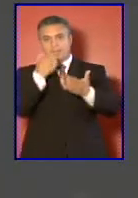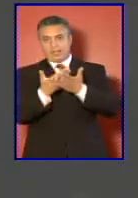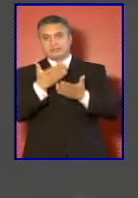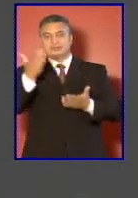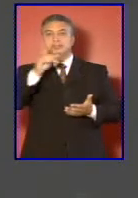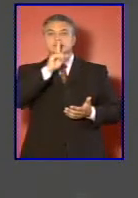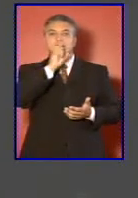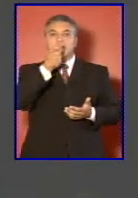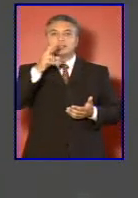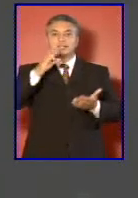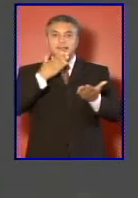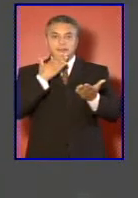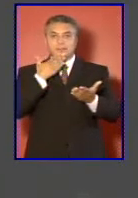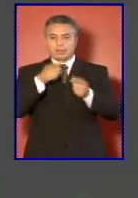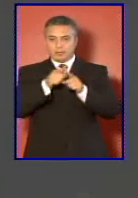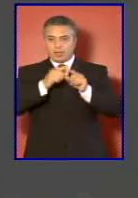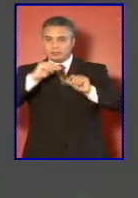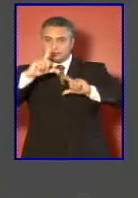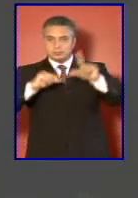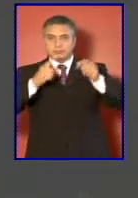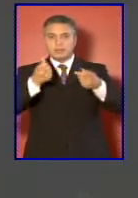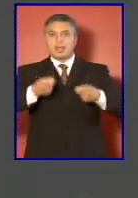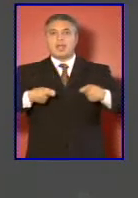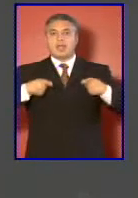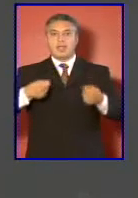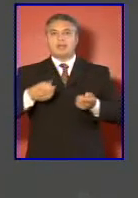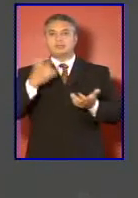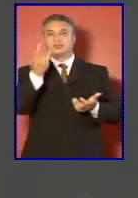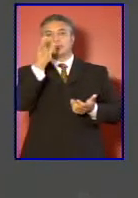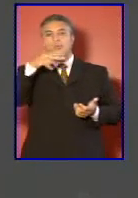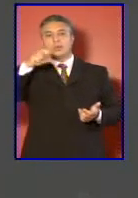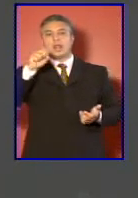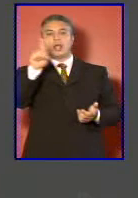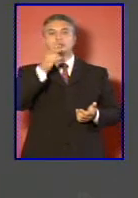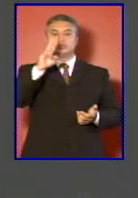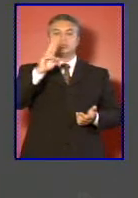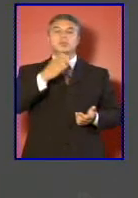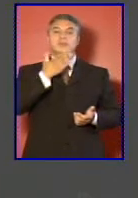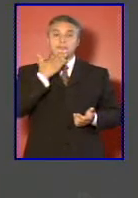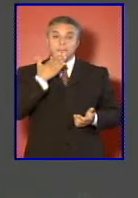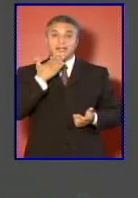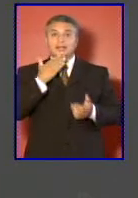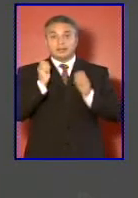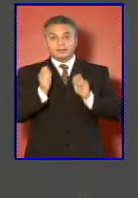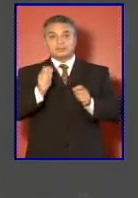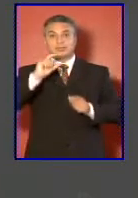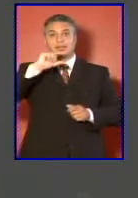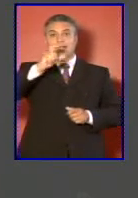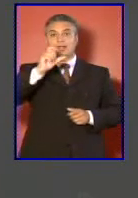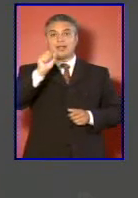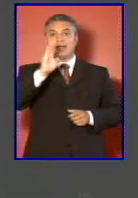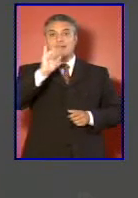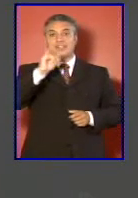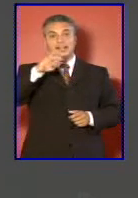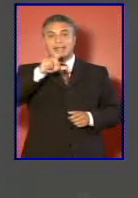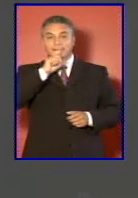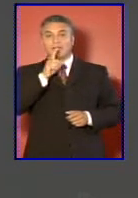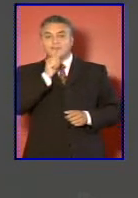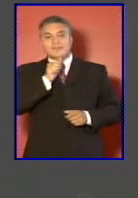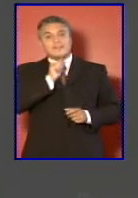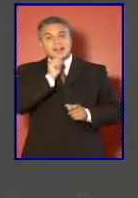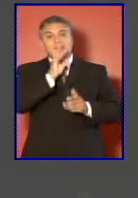metodología de medición de gasto de defensa de UNASUR y ejercicios de gabinete no todavía con despliegue efectivo